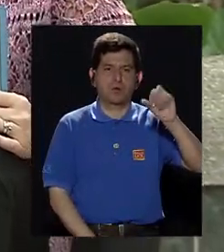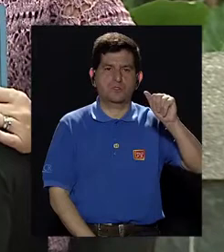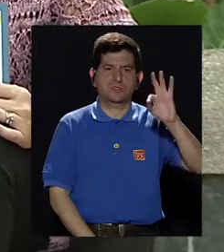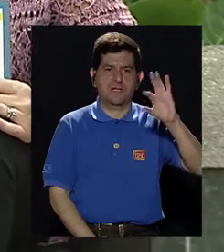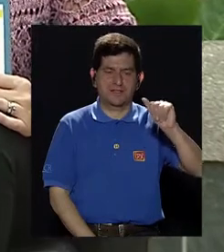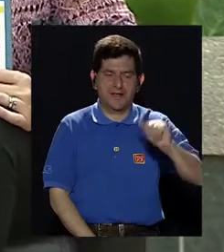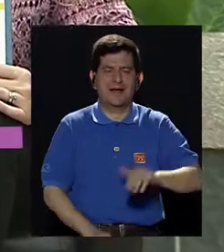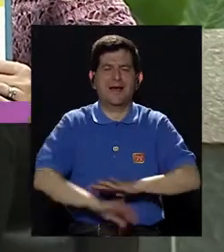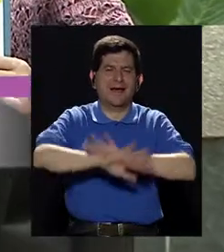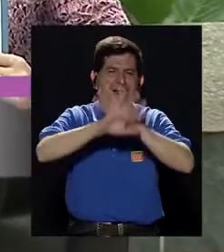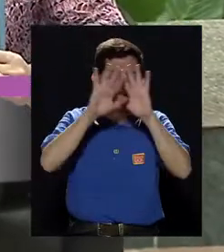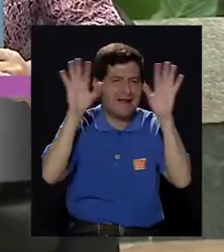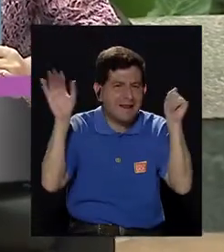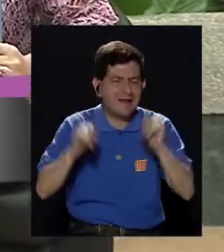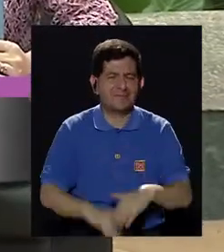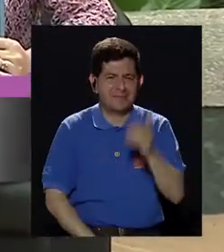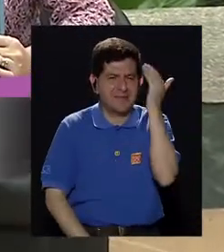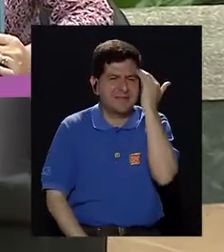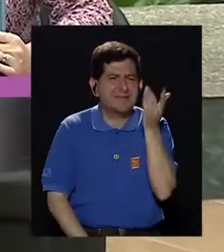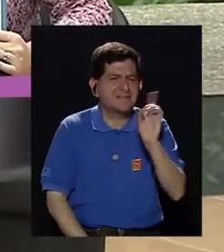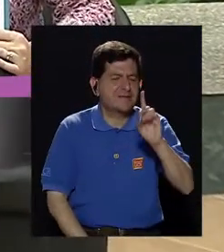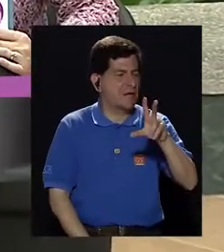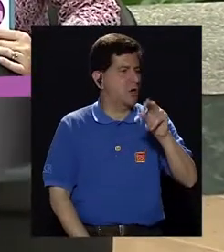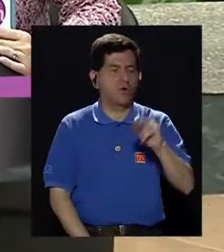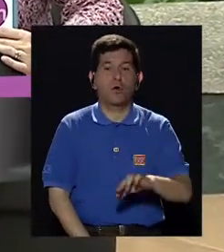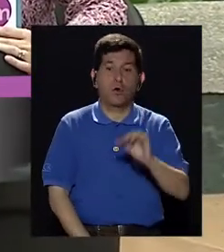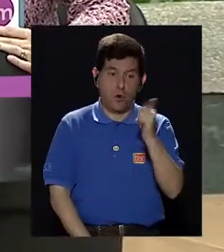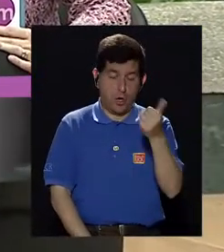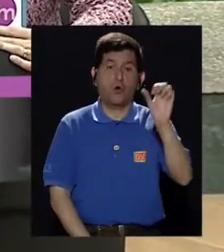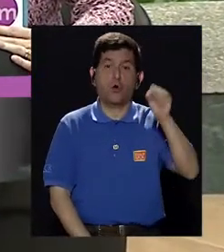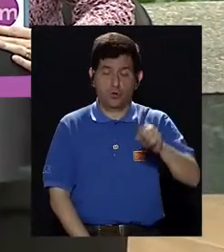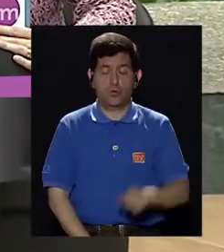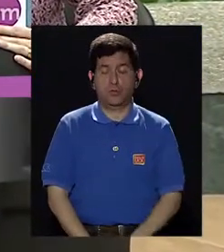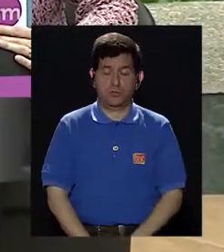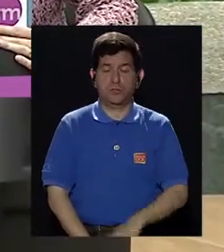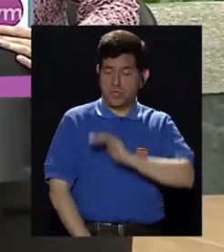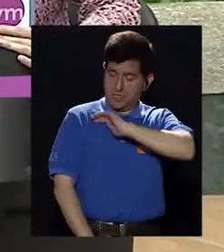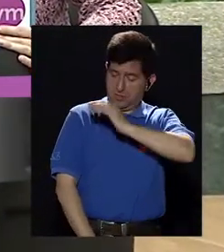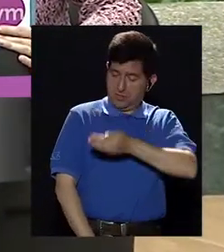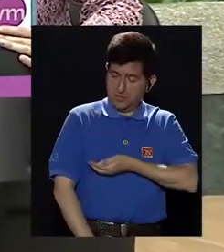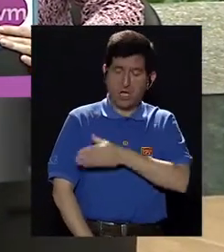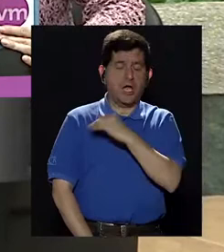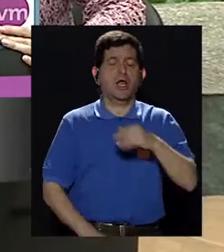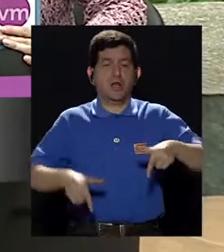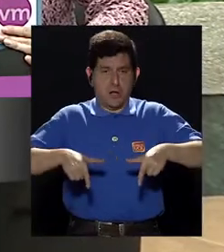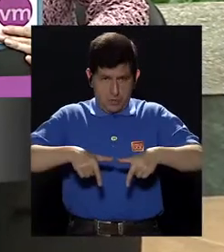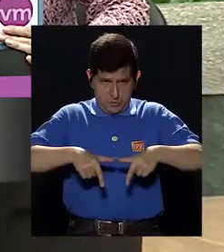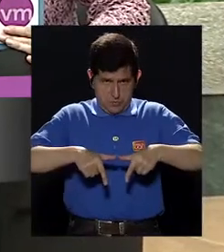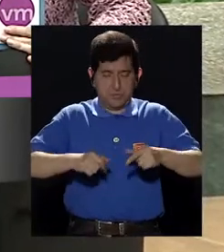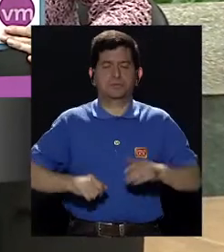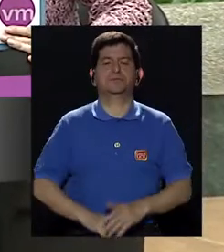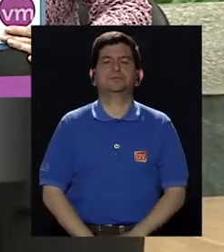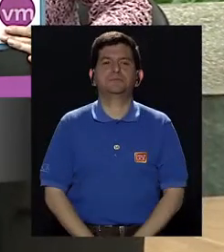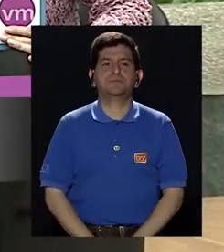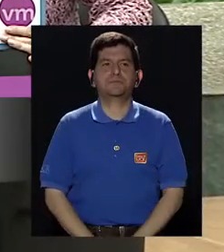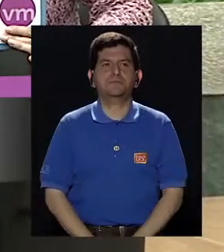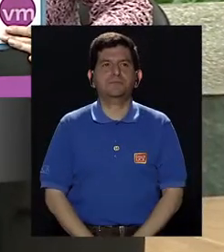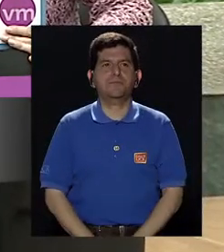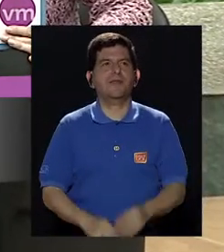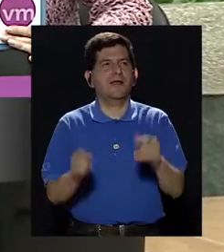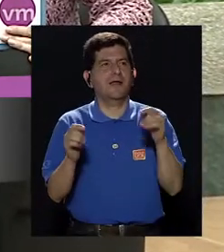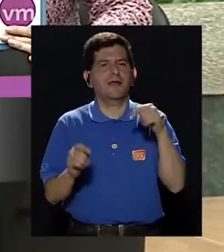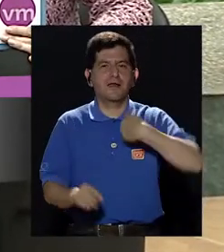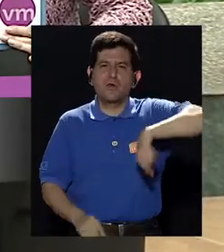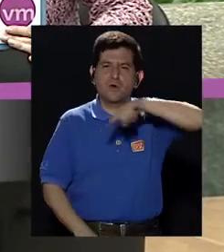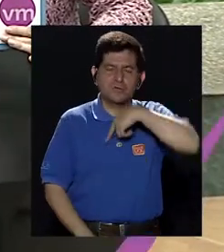todavía una clara distribución, como sí en otros tumores, como en mama, en cervix, que sí hay zonas que... En